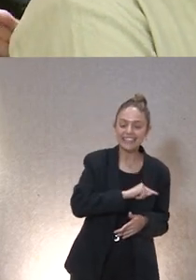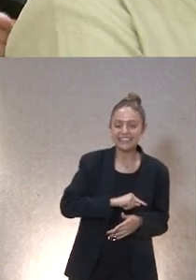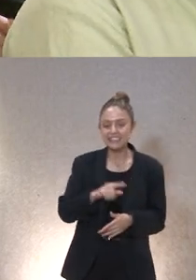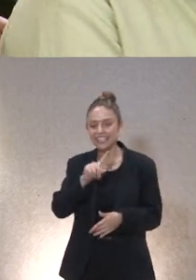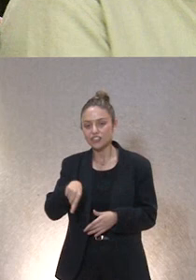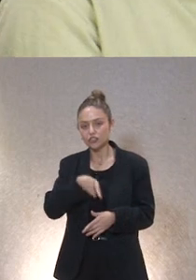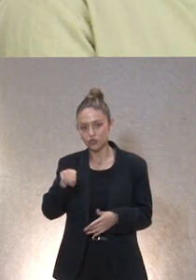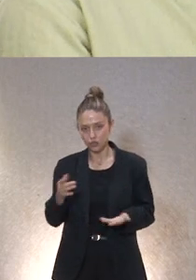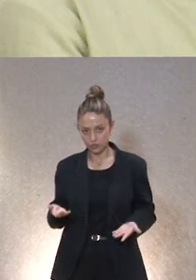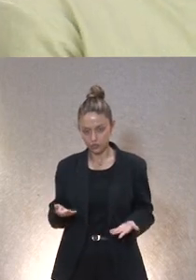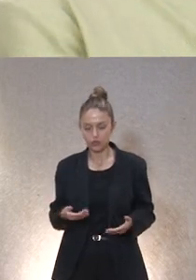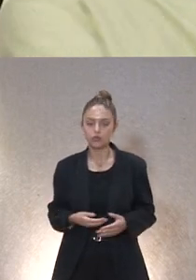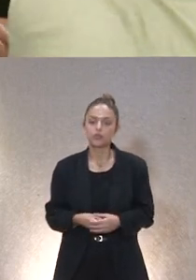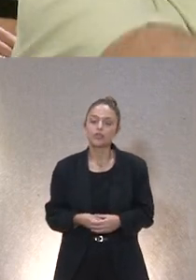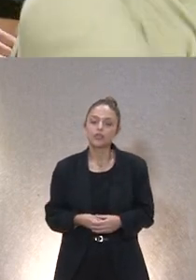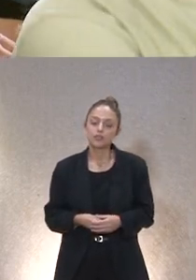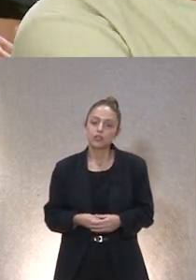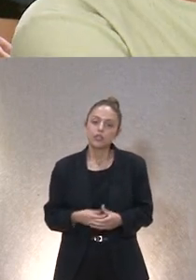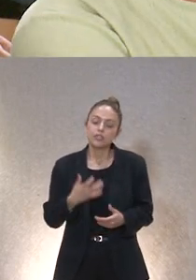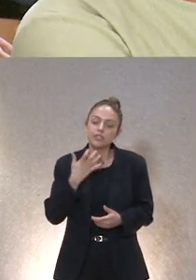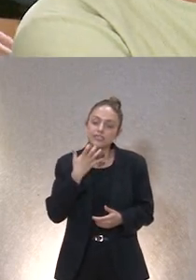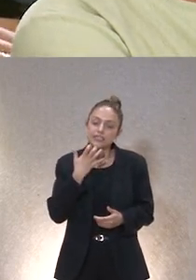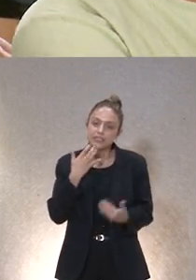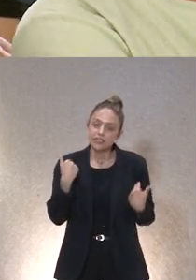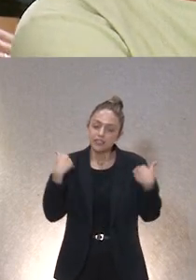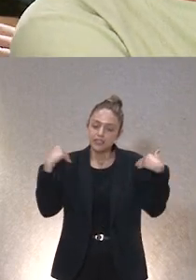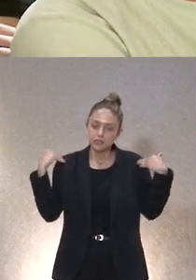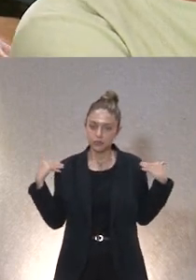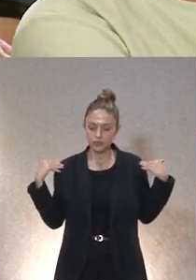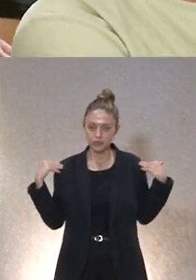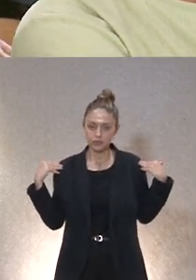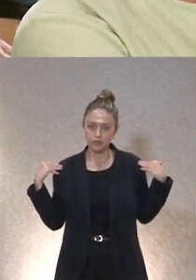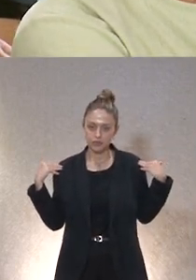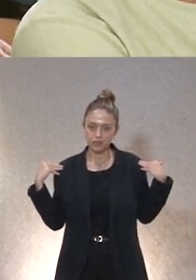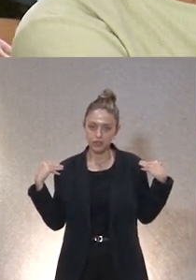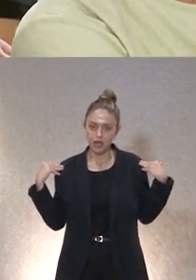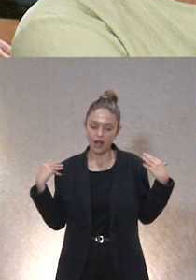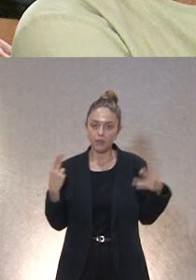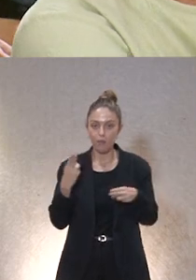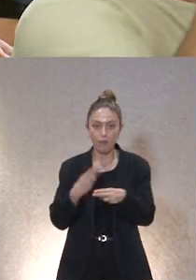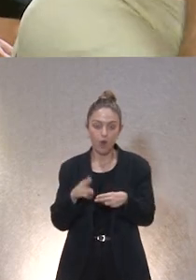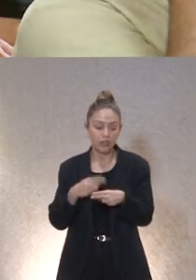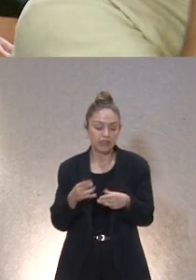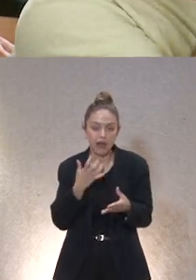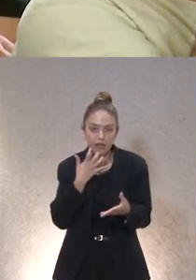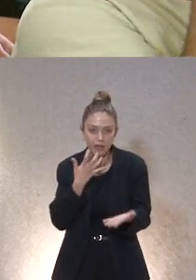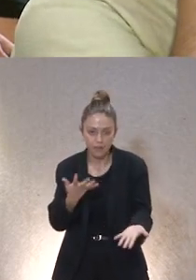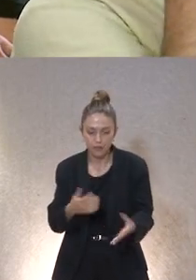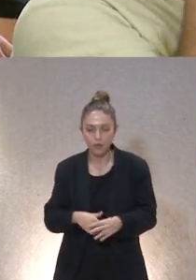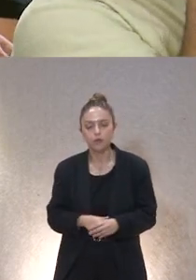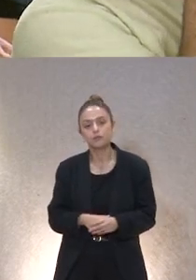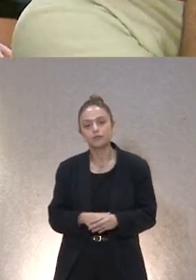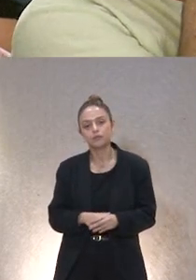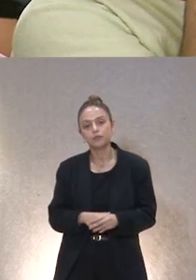esto por un lado y luego pues en caso de que sea responsabilidad pues política por ejemplo nos